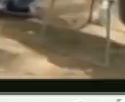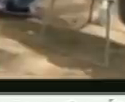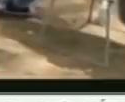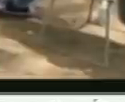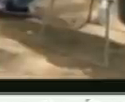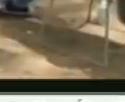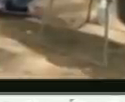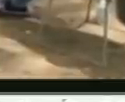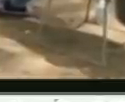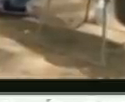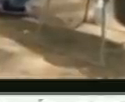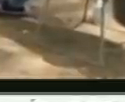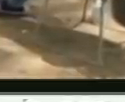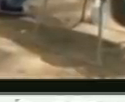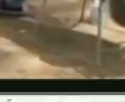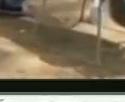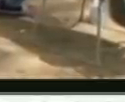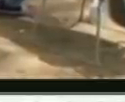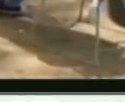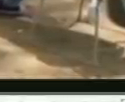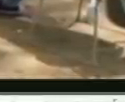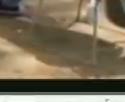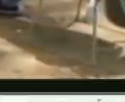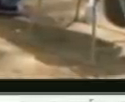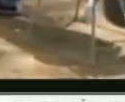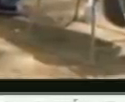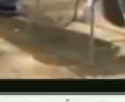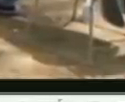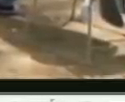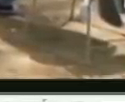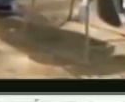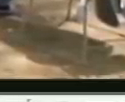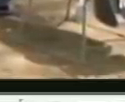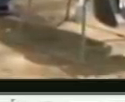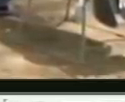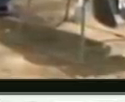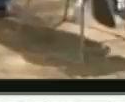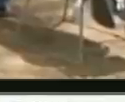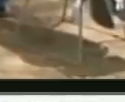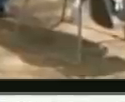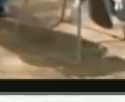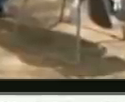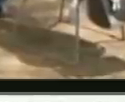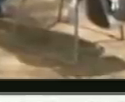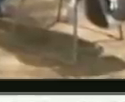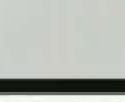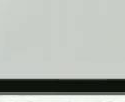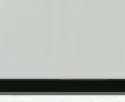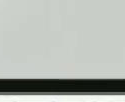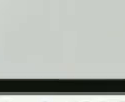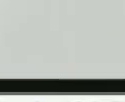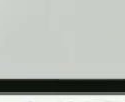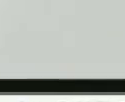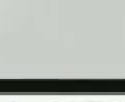En algunas hectáreas se manifestaron 5.600 kilos por hectárea. Solo con mi insumo. Yo no apliqué una gota de uria ni una gota de